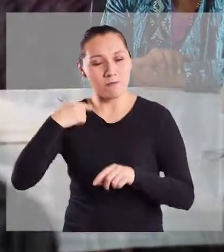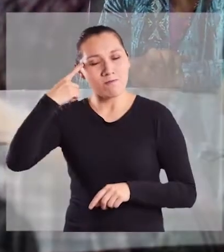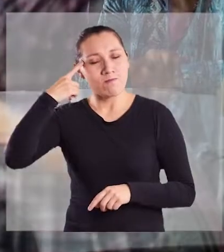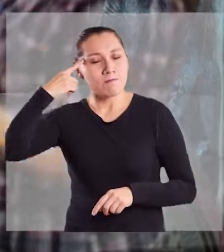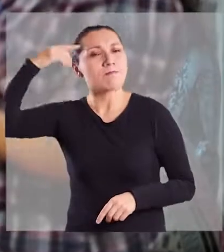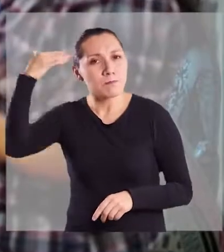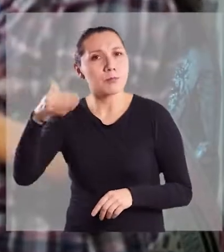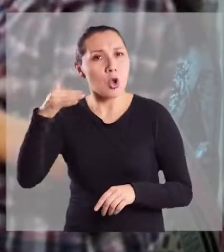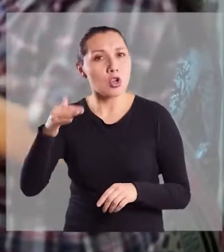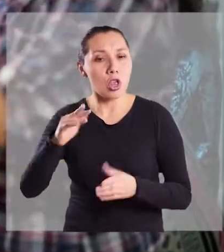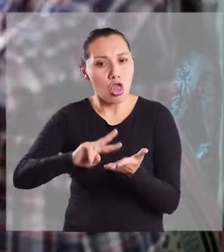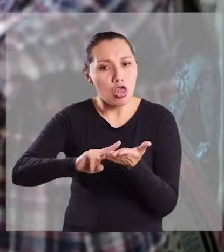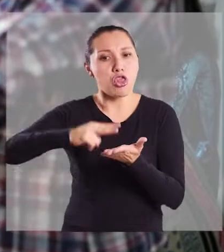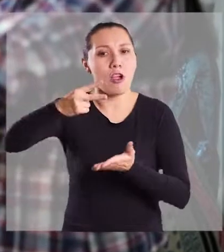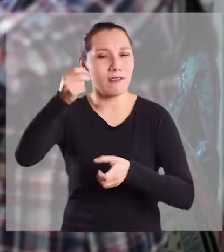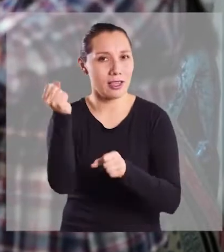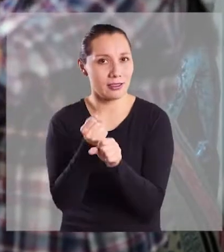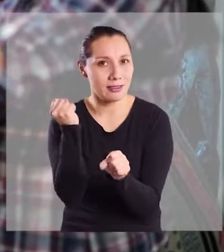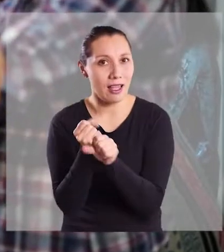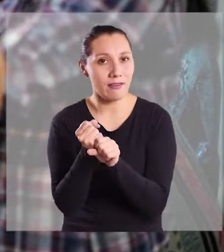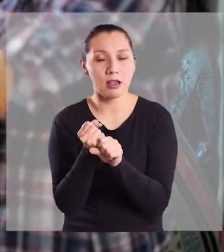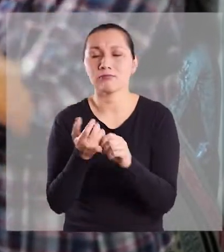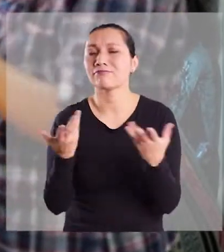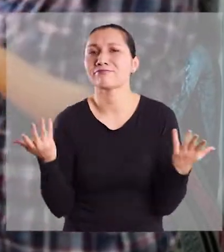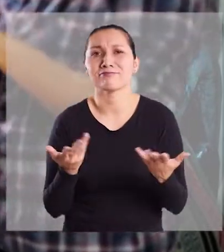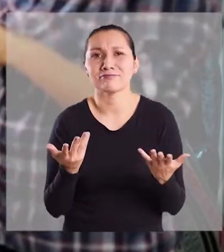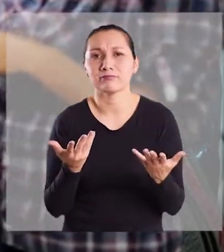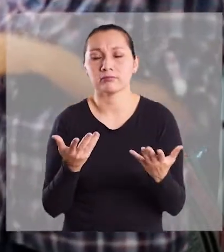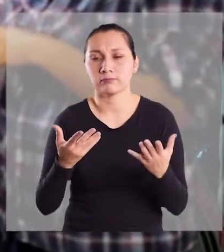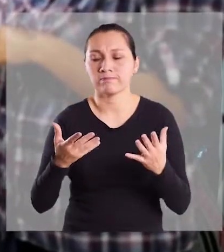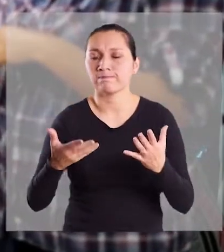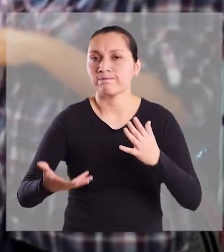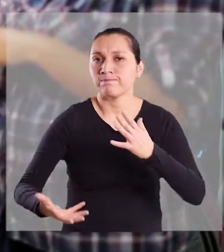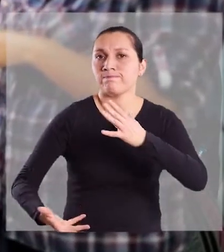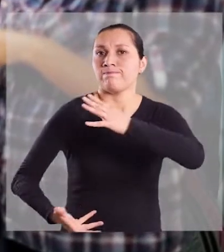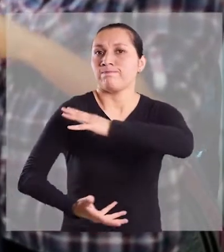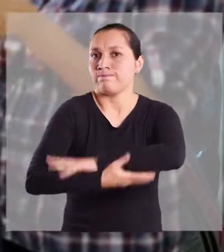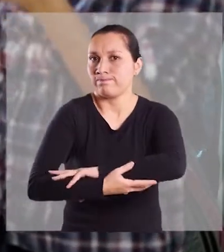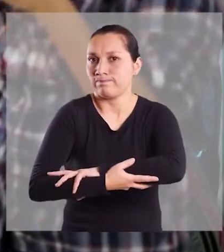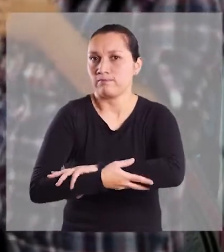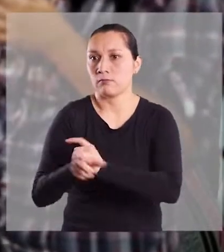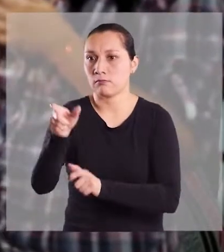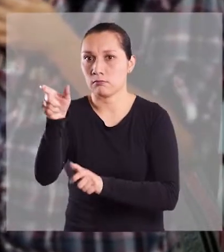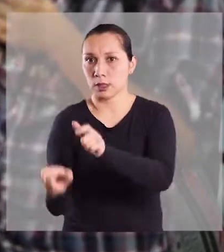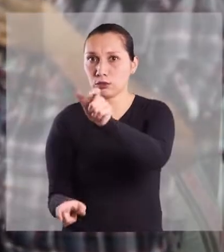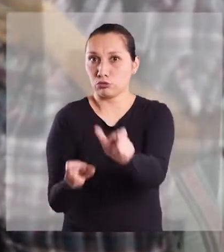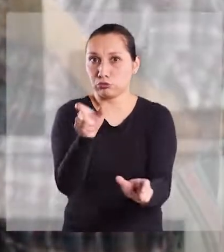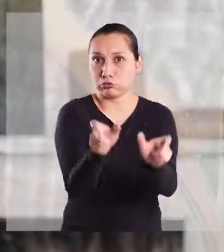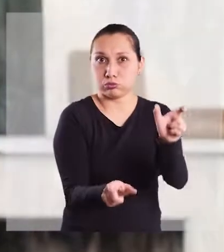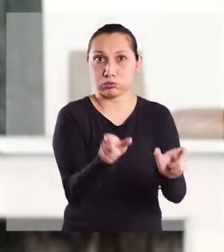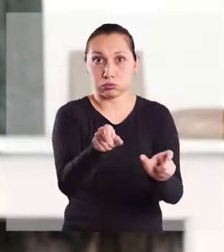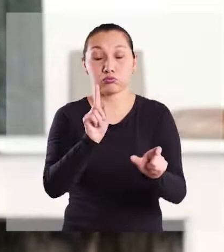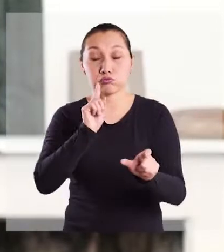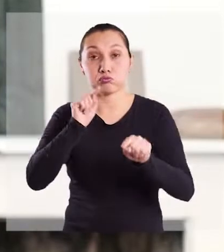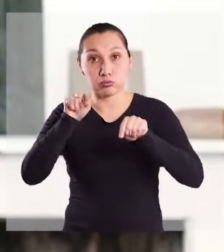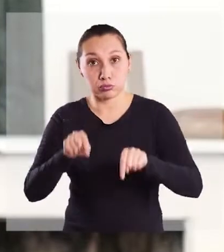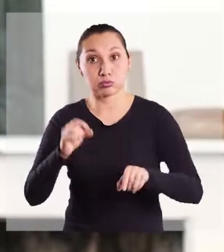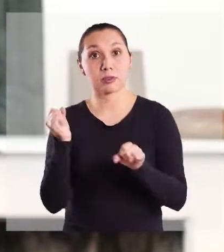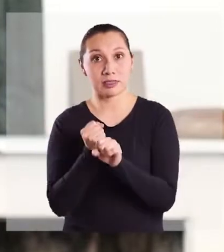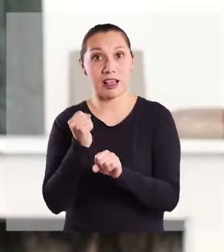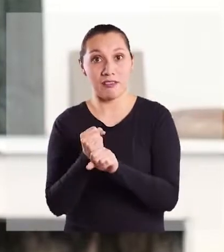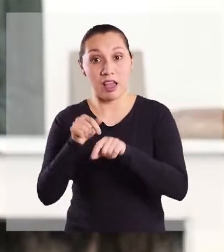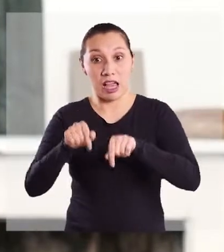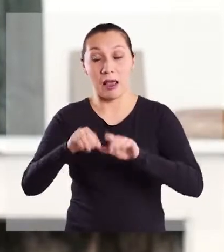parece importante un doble trabajo. Es decir, afianzar los sujetos que están en